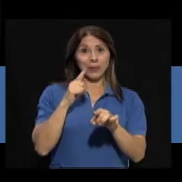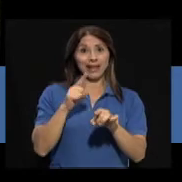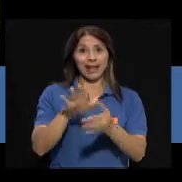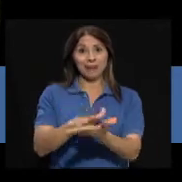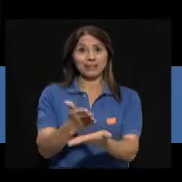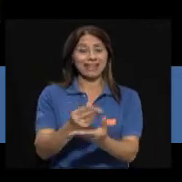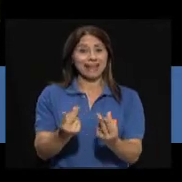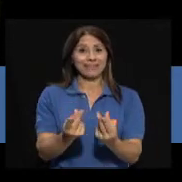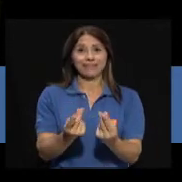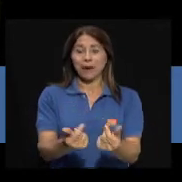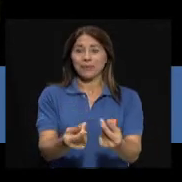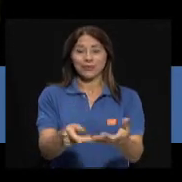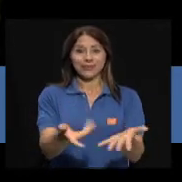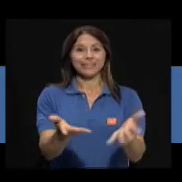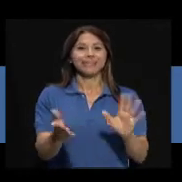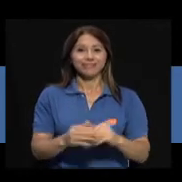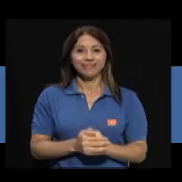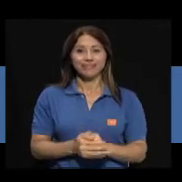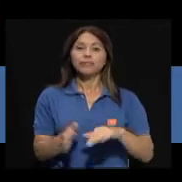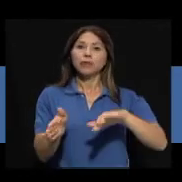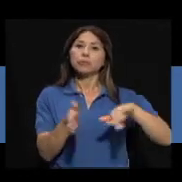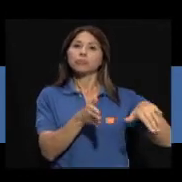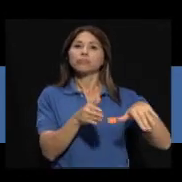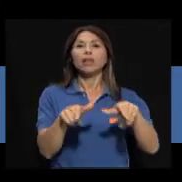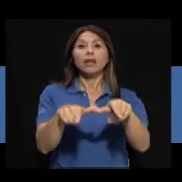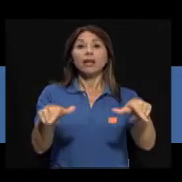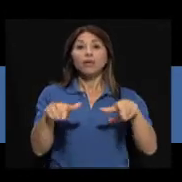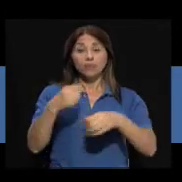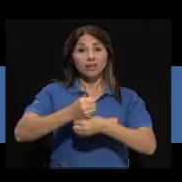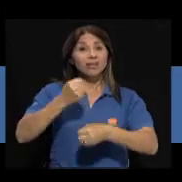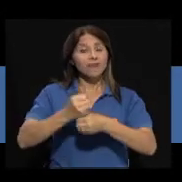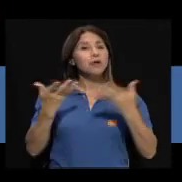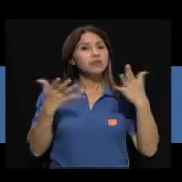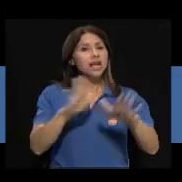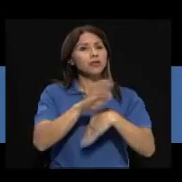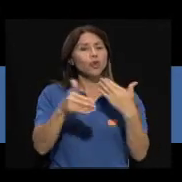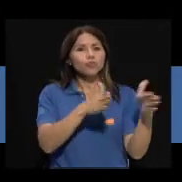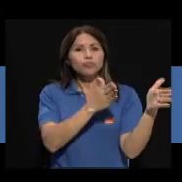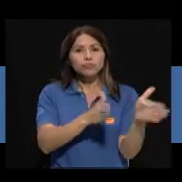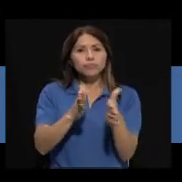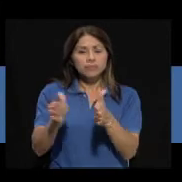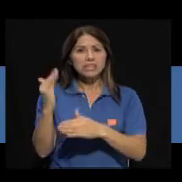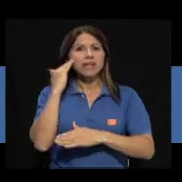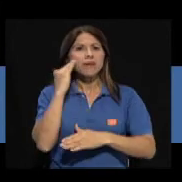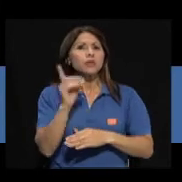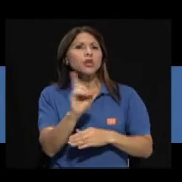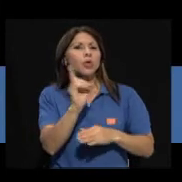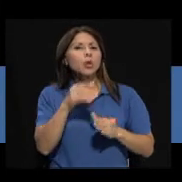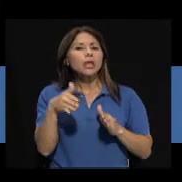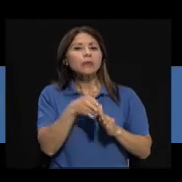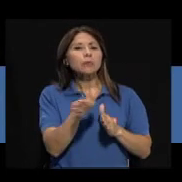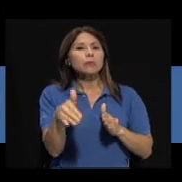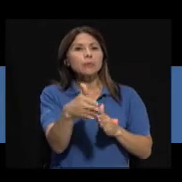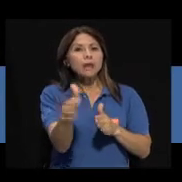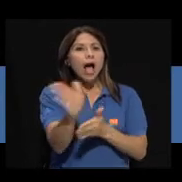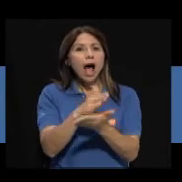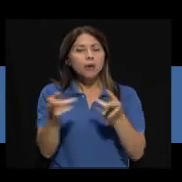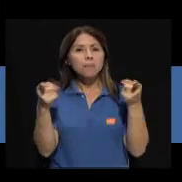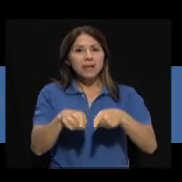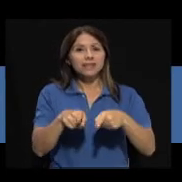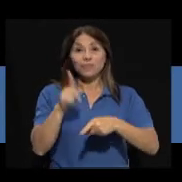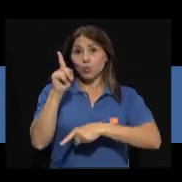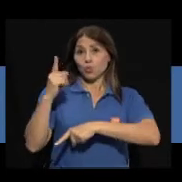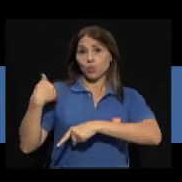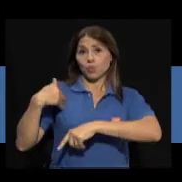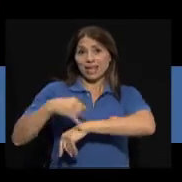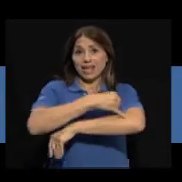prende la cocina muy rápido. En el lugar de trabajo sí está como hay como una ruta de evacuación y está todo bastante bien, porque es un ingeniero